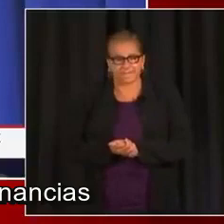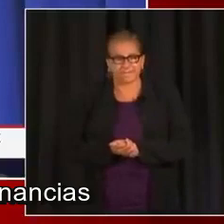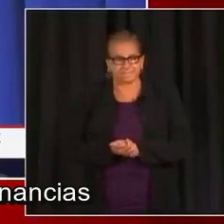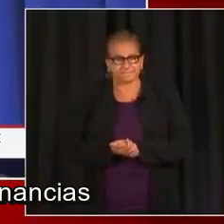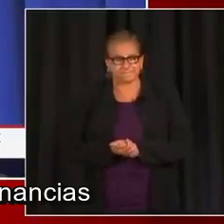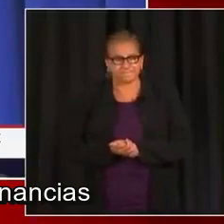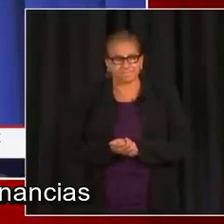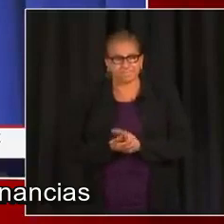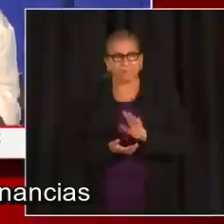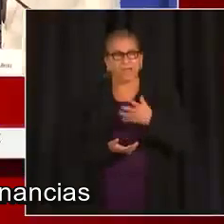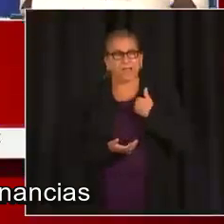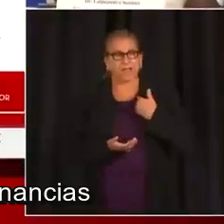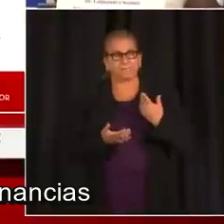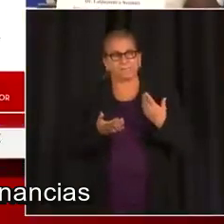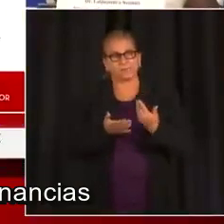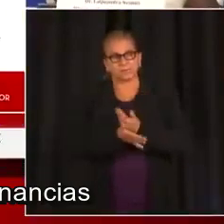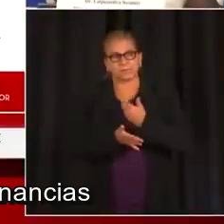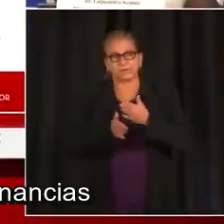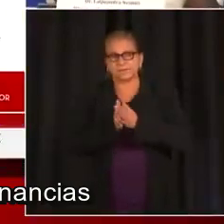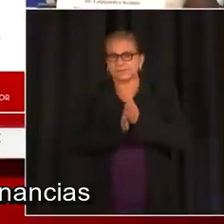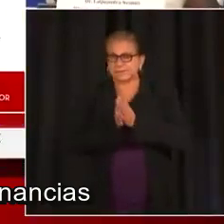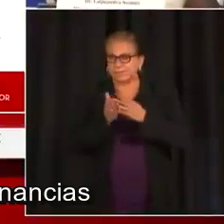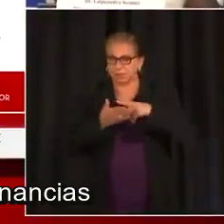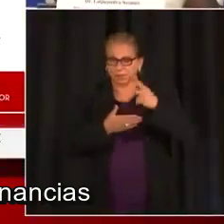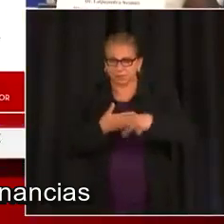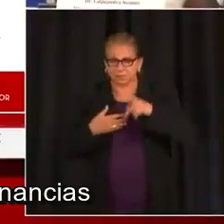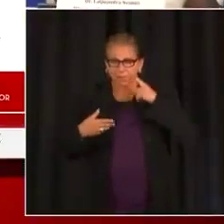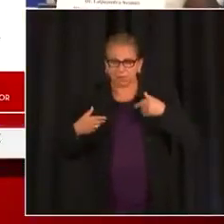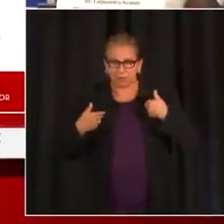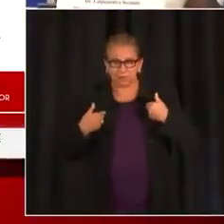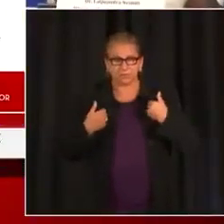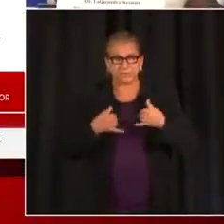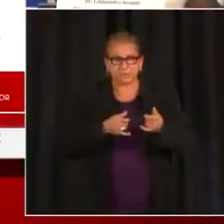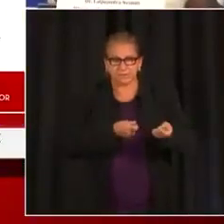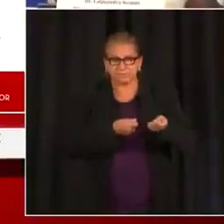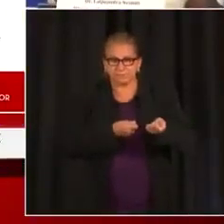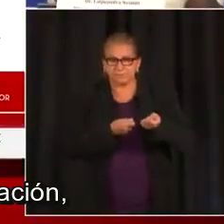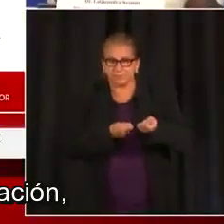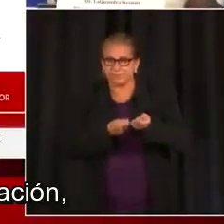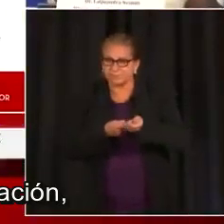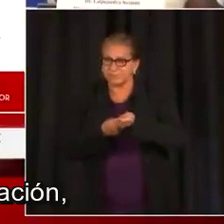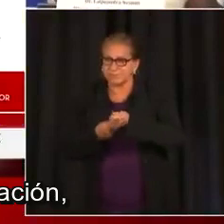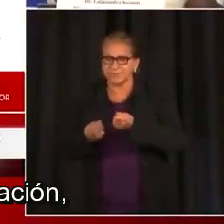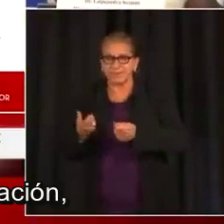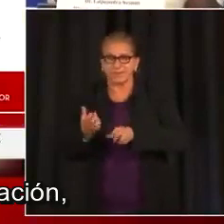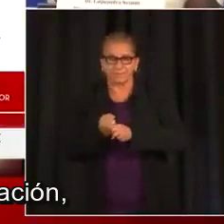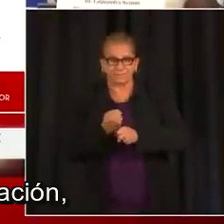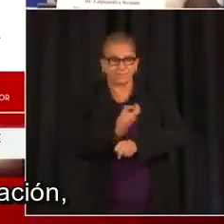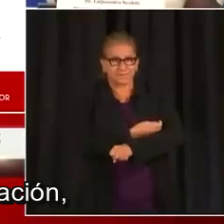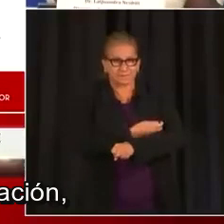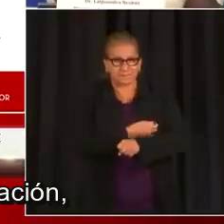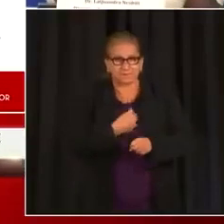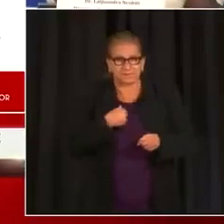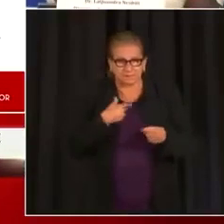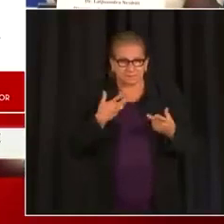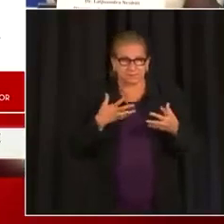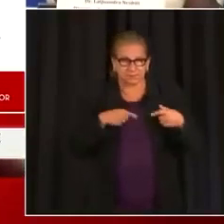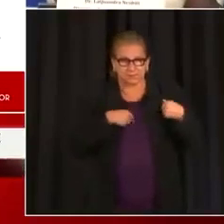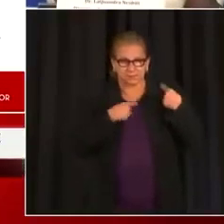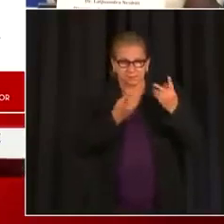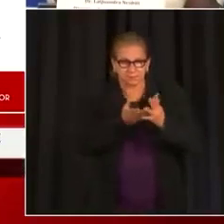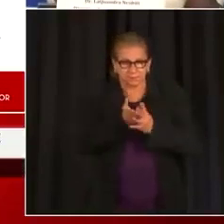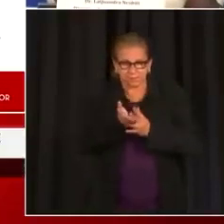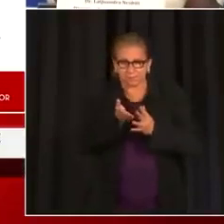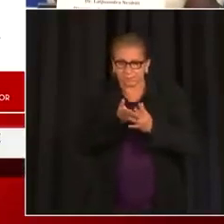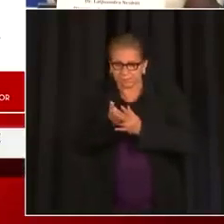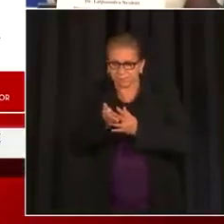de los jóvenes y sabemos que podemos obtener ganancias con esos incentivos. Seguiremos monitorizando la situación como lo hemos